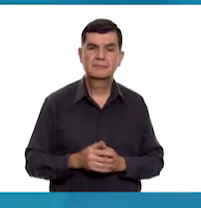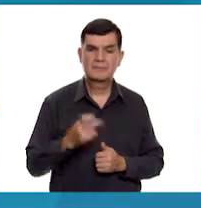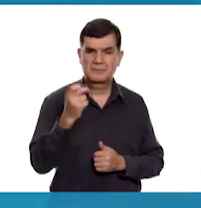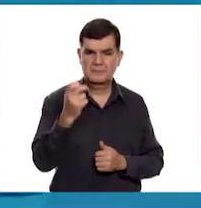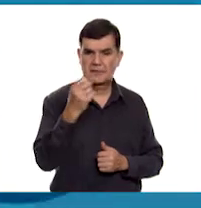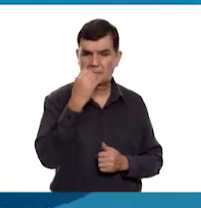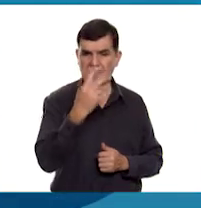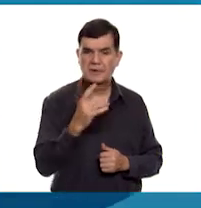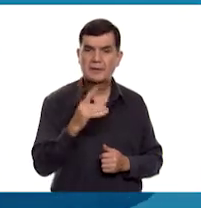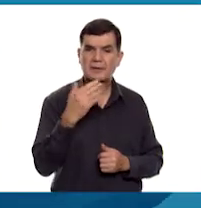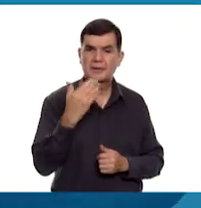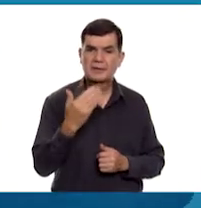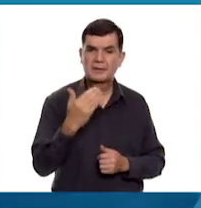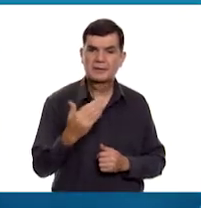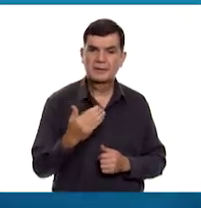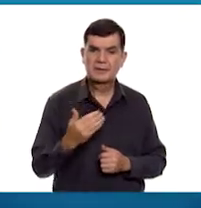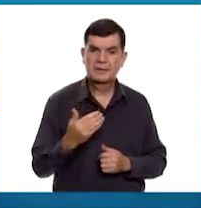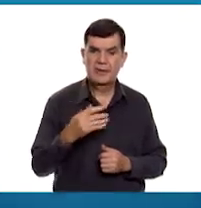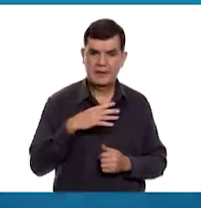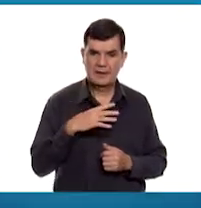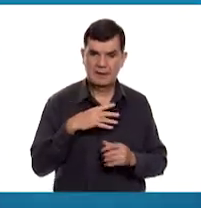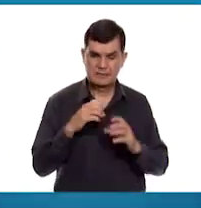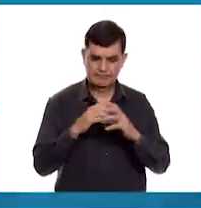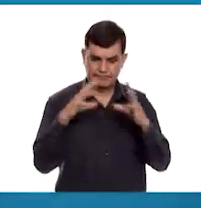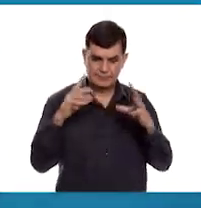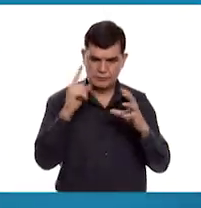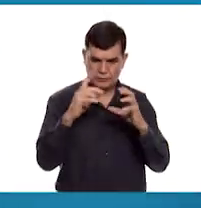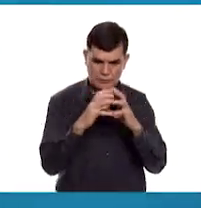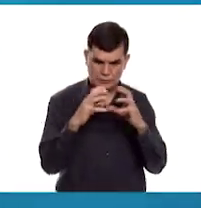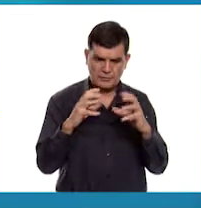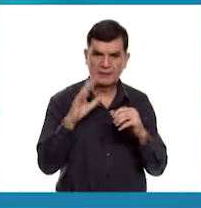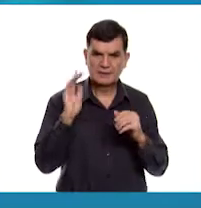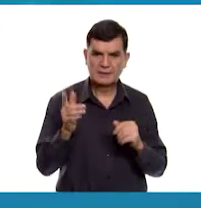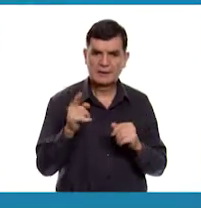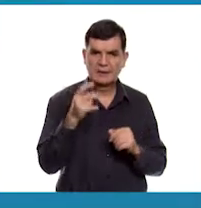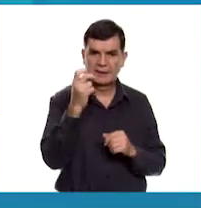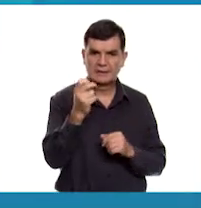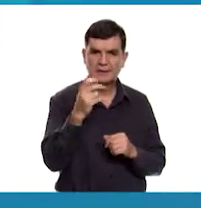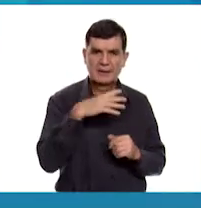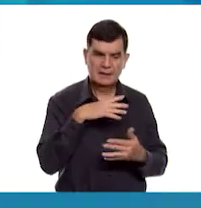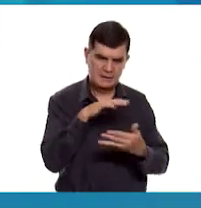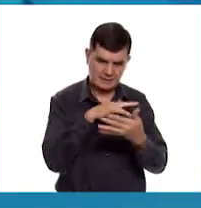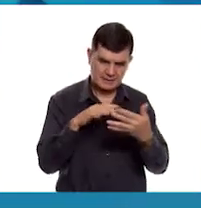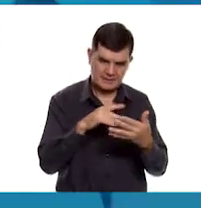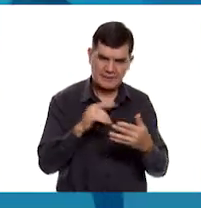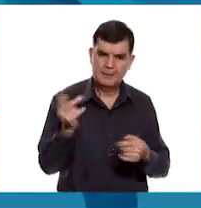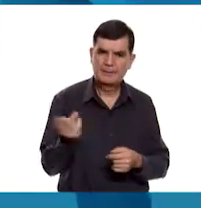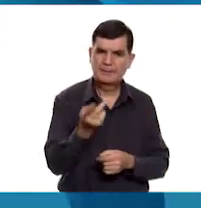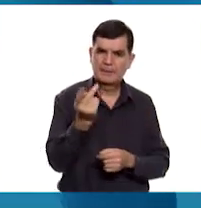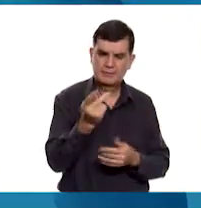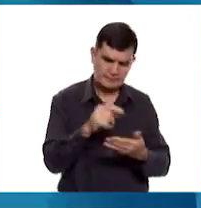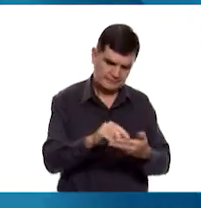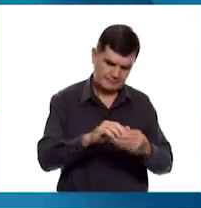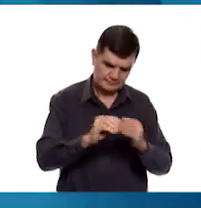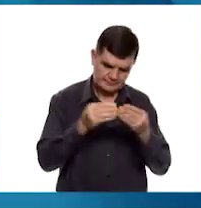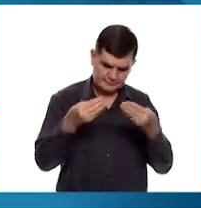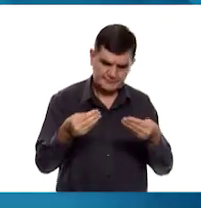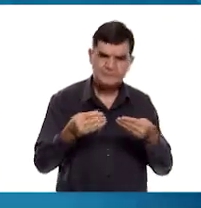¡Excelente tiro! Muy bien. Ya tenemos reventado uno de los globos. Así que, vamos a leer la pregunta que ustedes descubrieron.